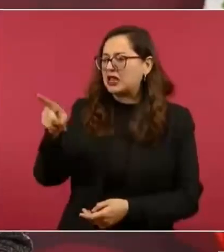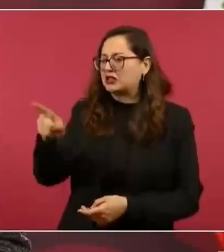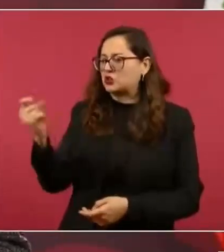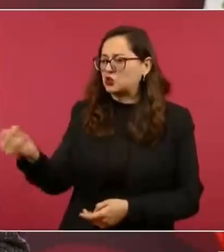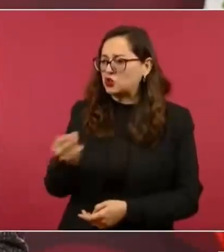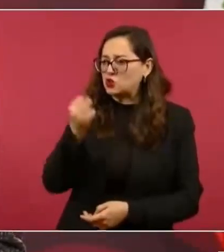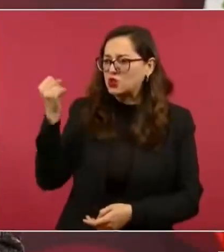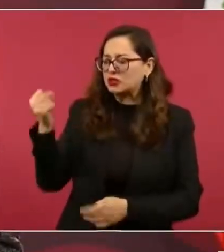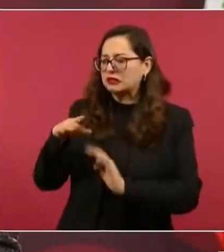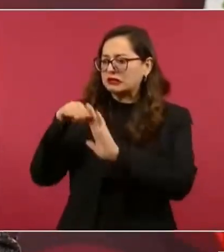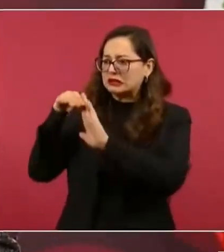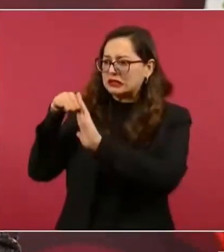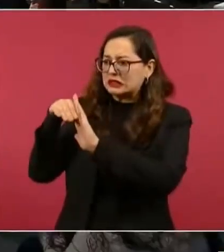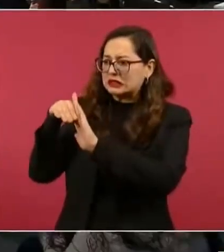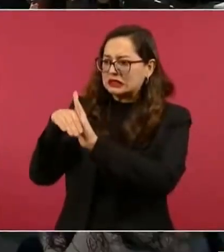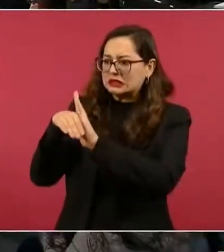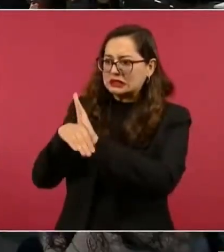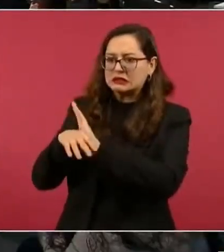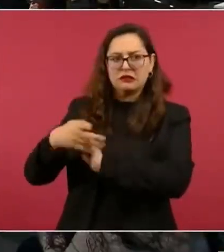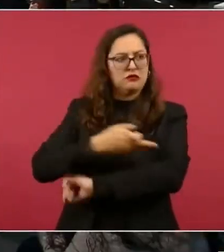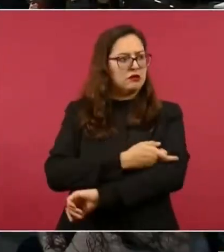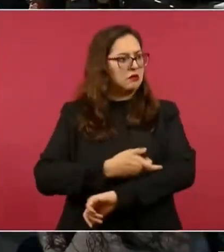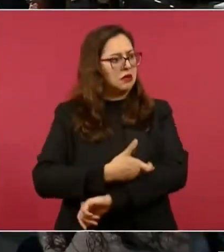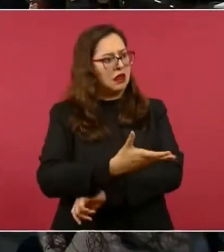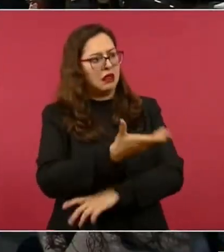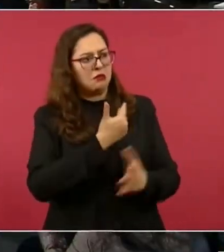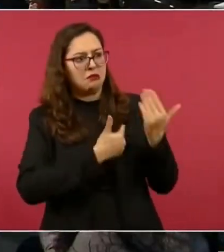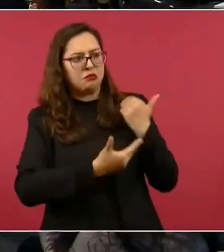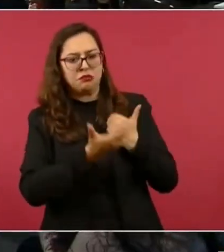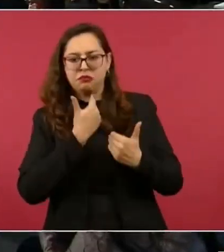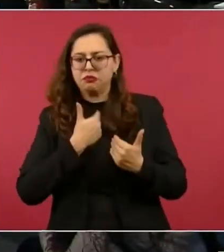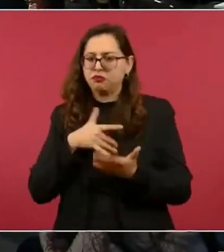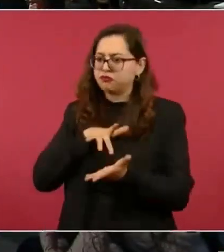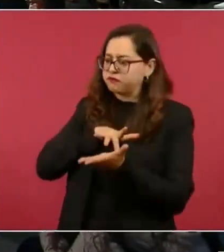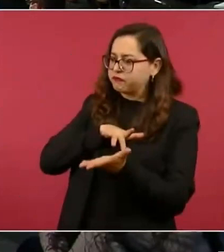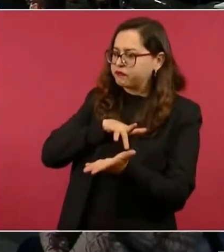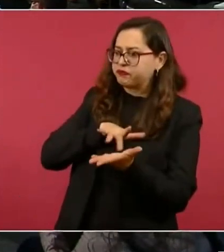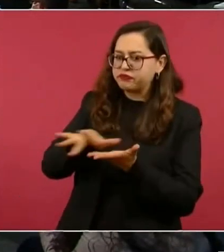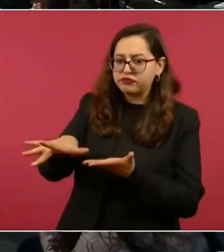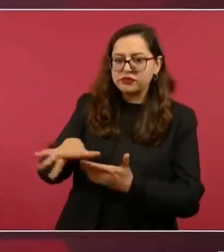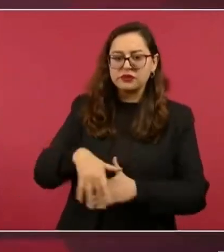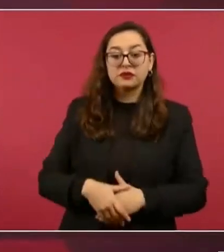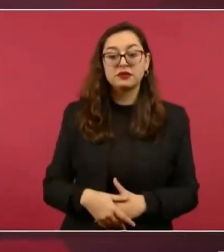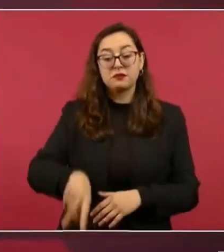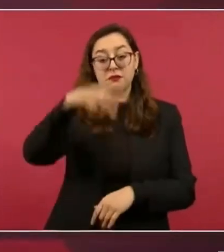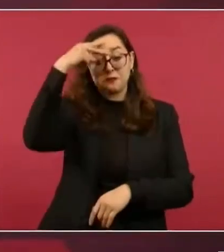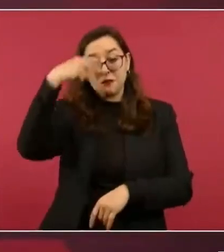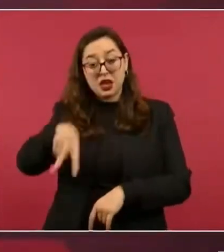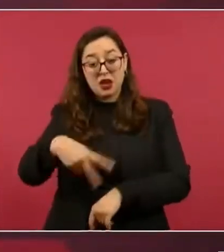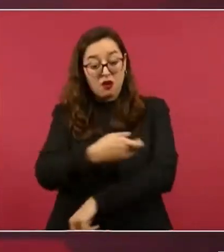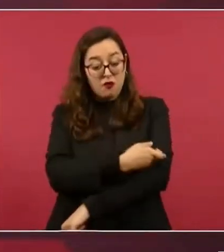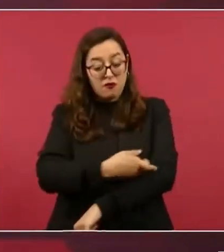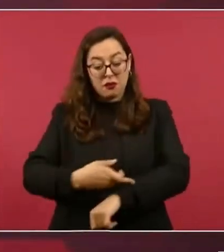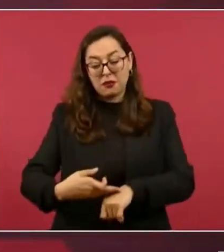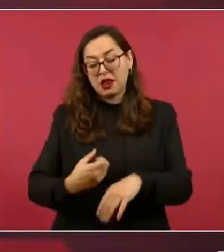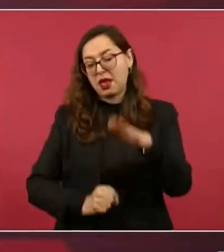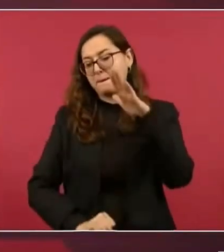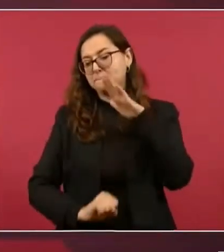acudan en su apoyo, otros, la familia mexicana es la principal